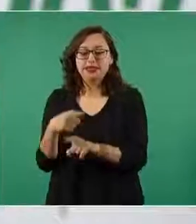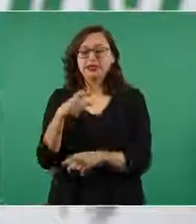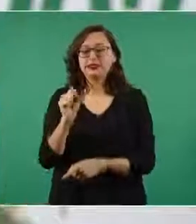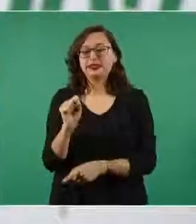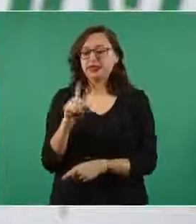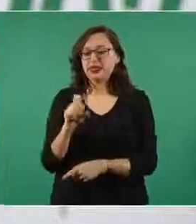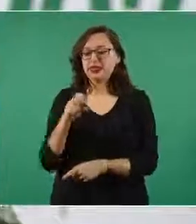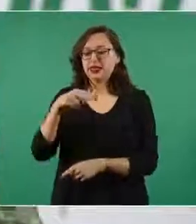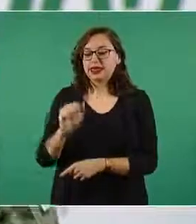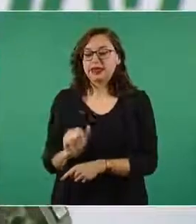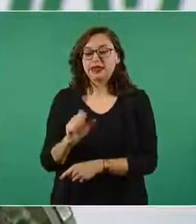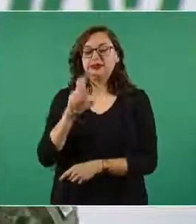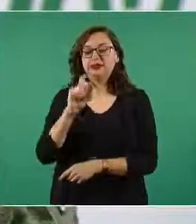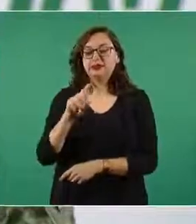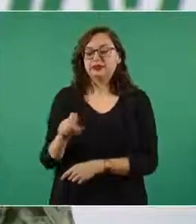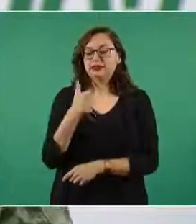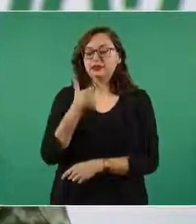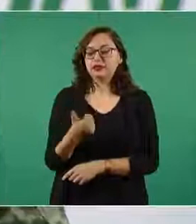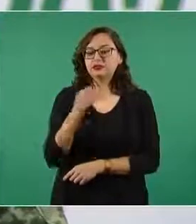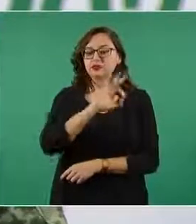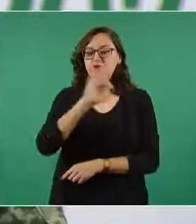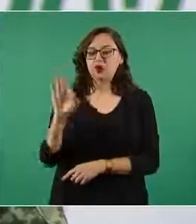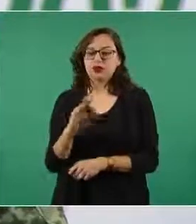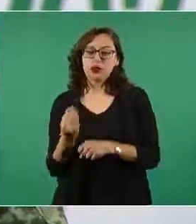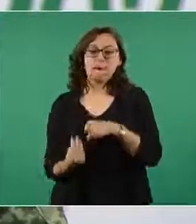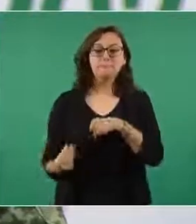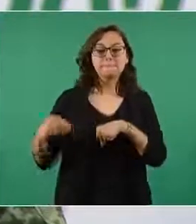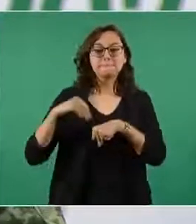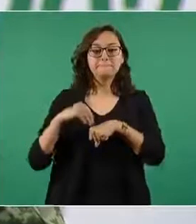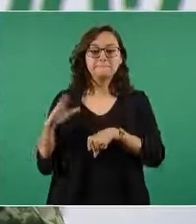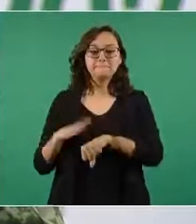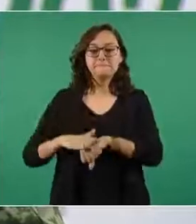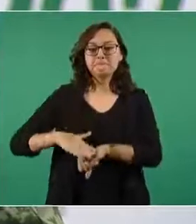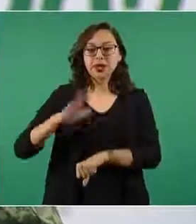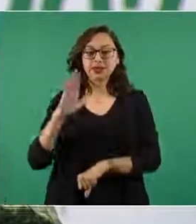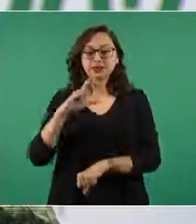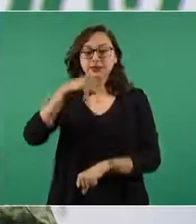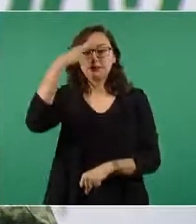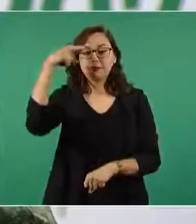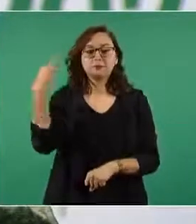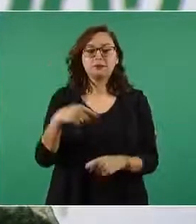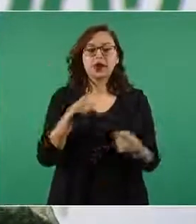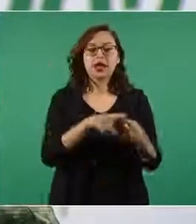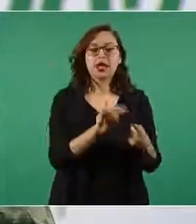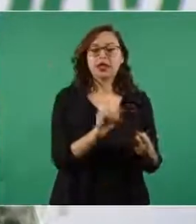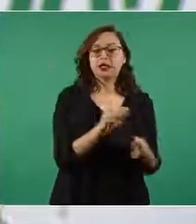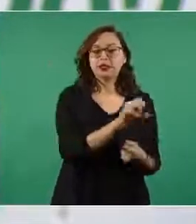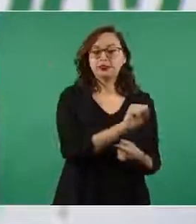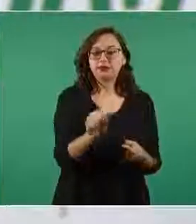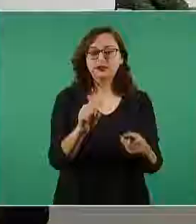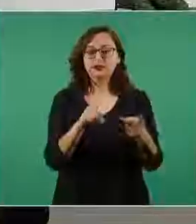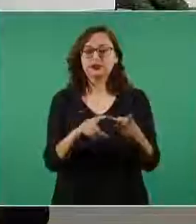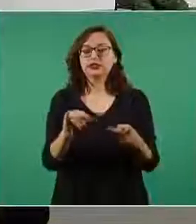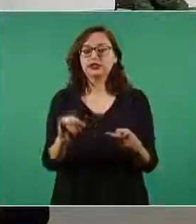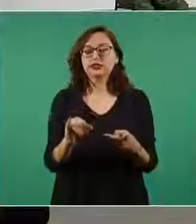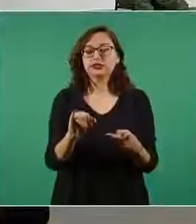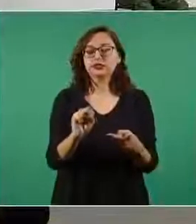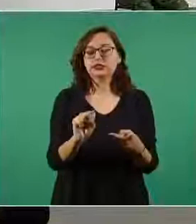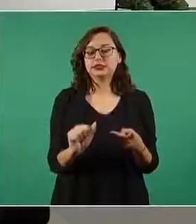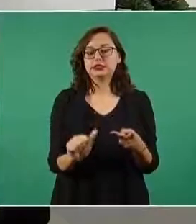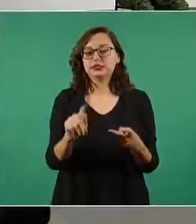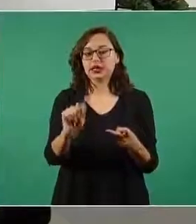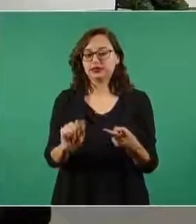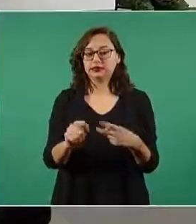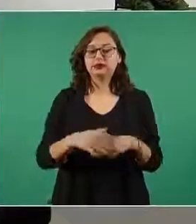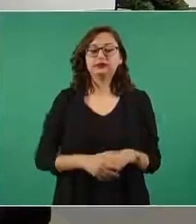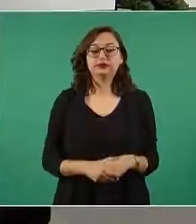% más que es lo que se deposita se entera al Seguro Social y a la Secretaría de Hacienda de esta manera